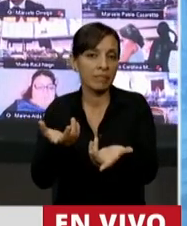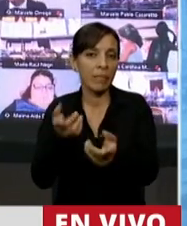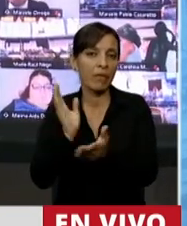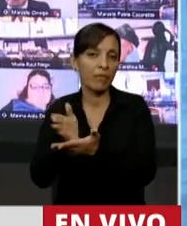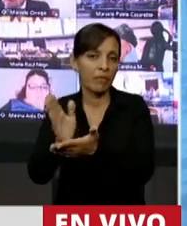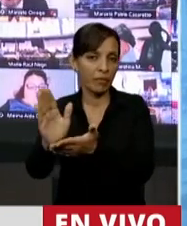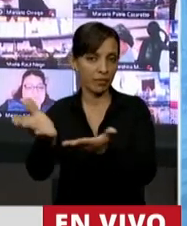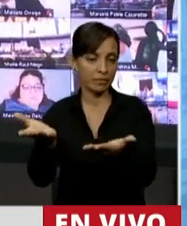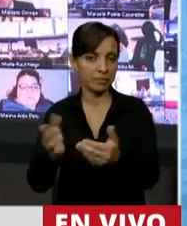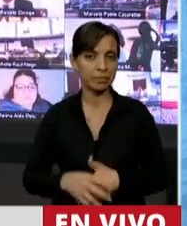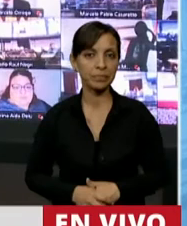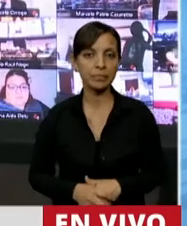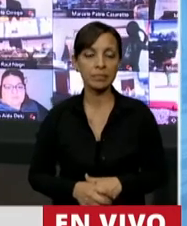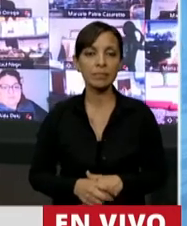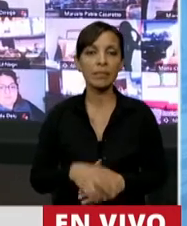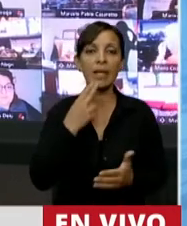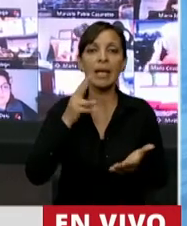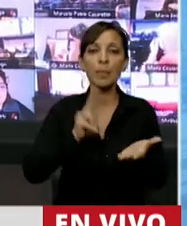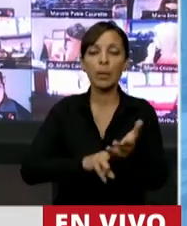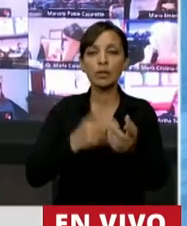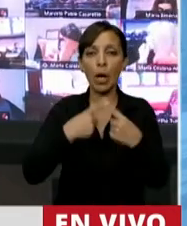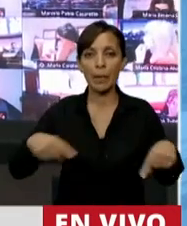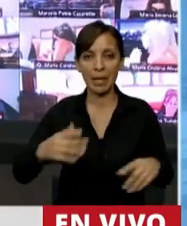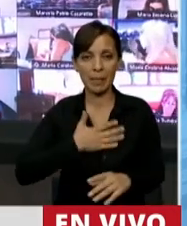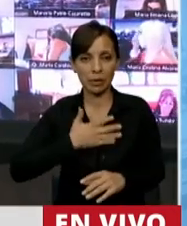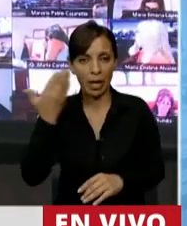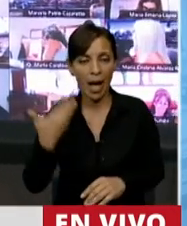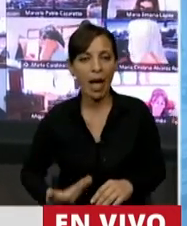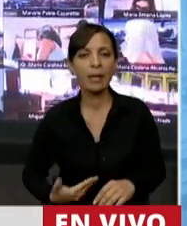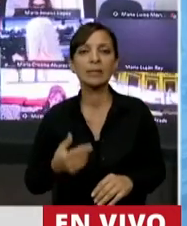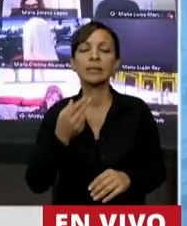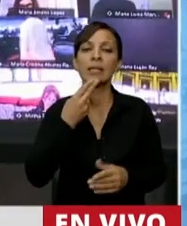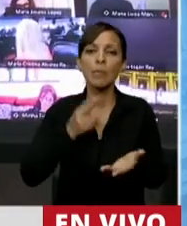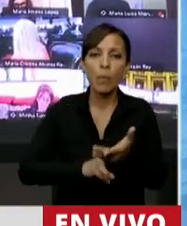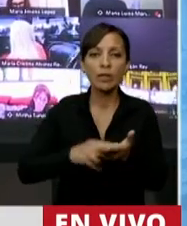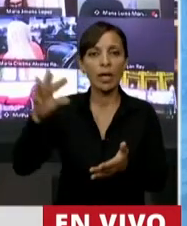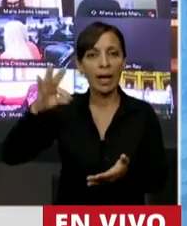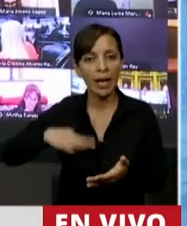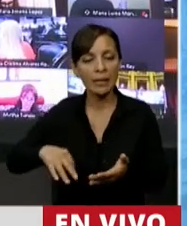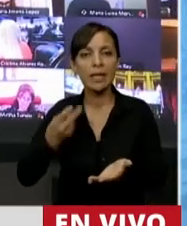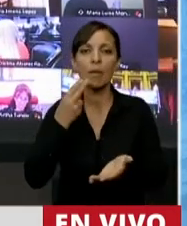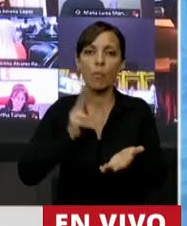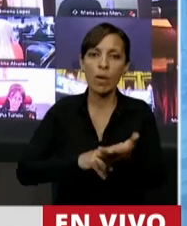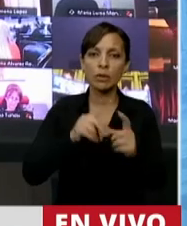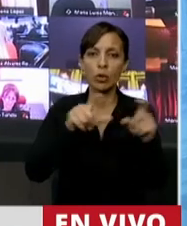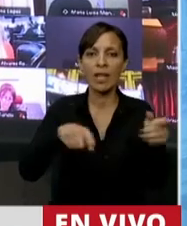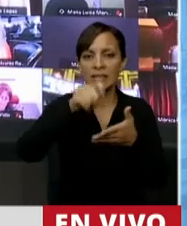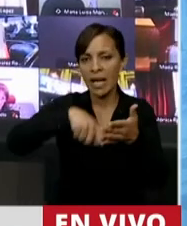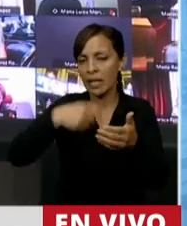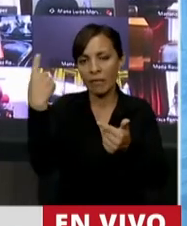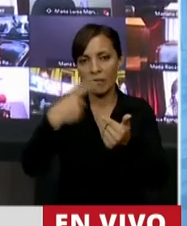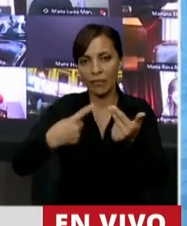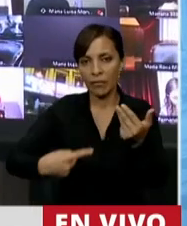permanentes. El impuesto a bienes personales, el impuesto a las ganancias, al cheque, entre otros.